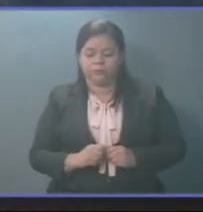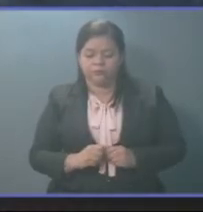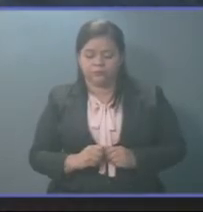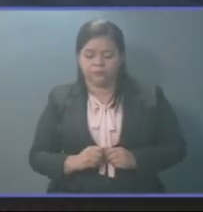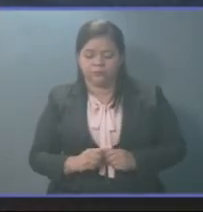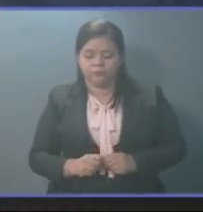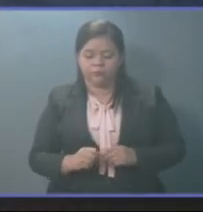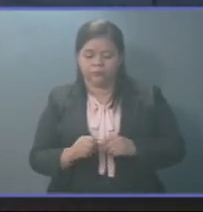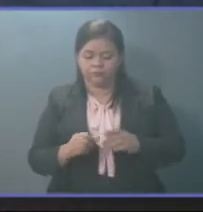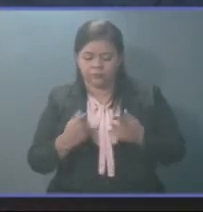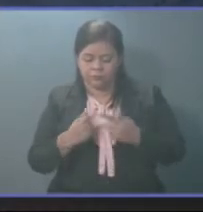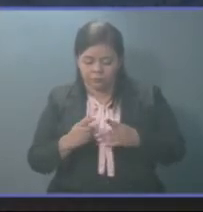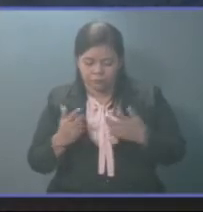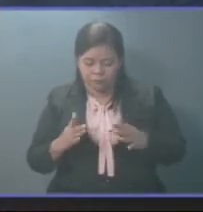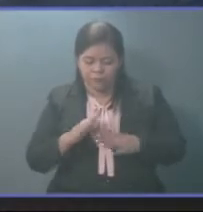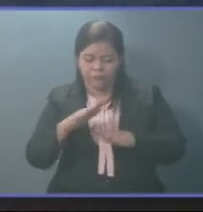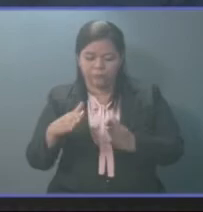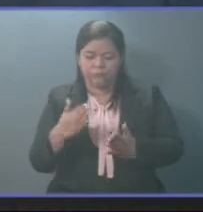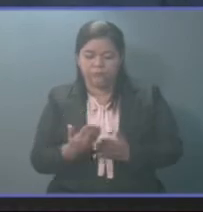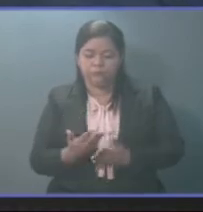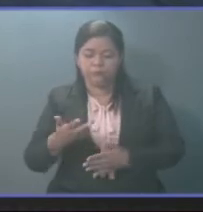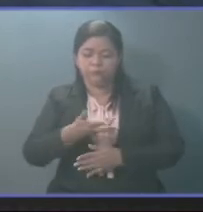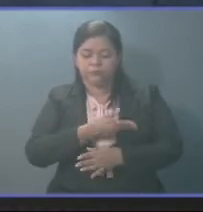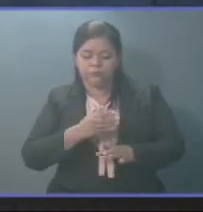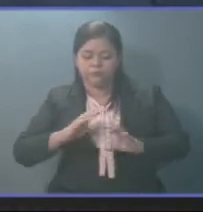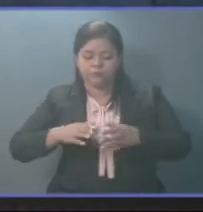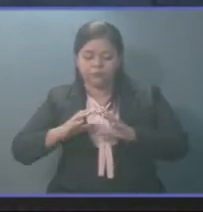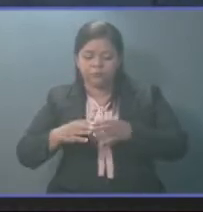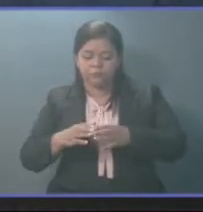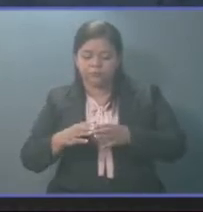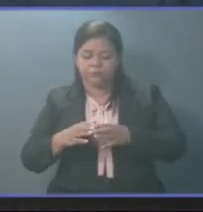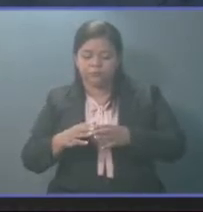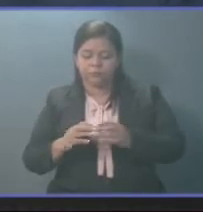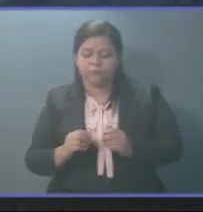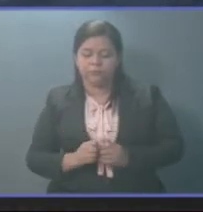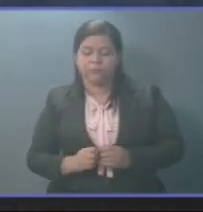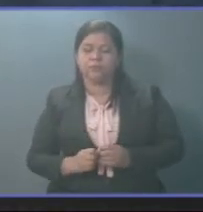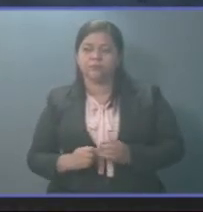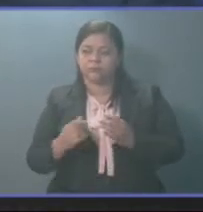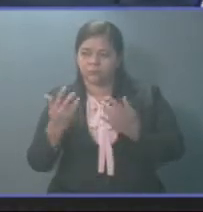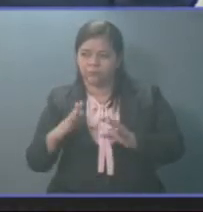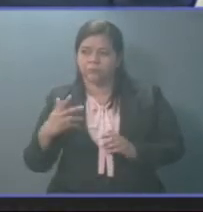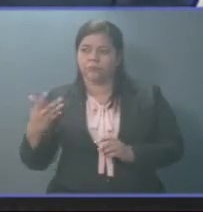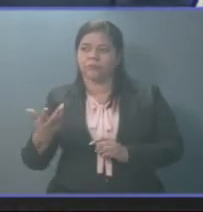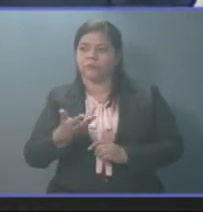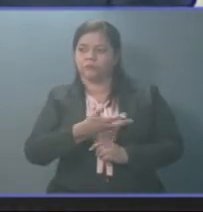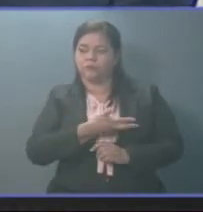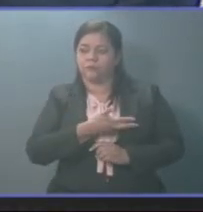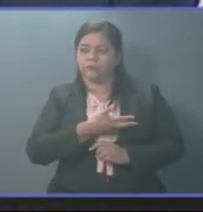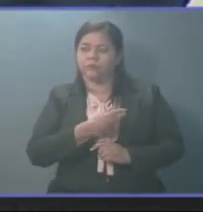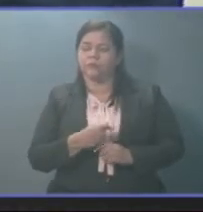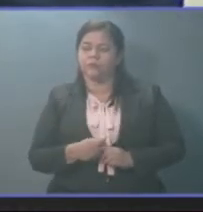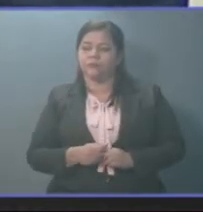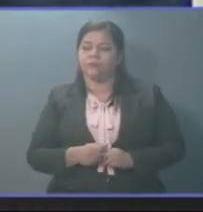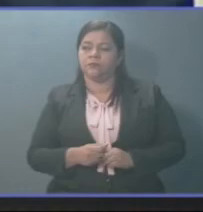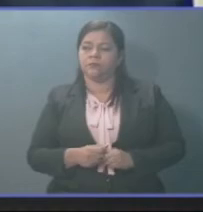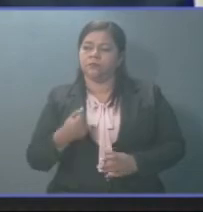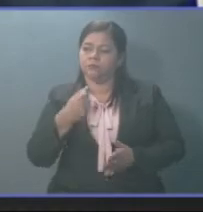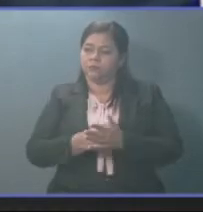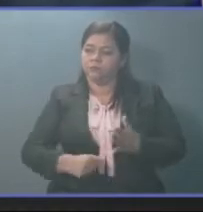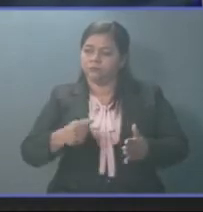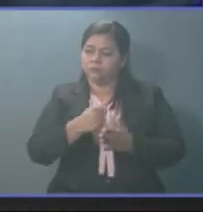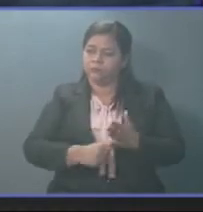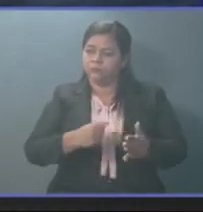ahí saben que en la Comisión Agropecuaria hemos dado lucha